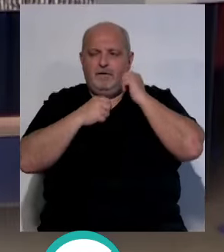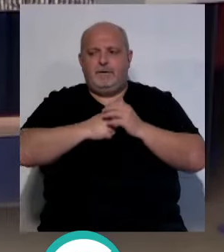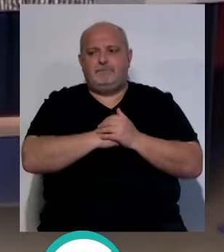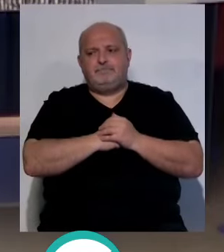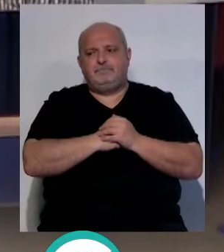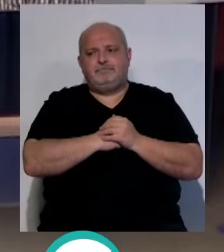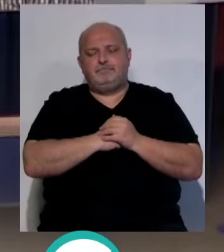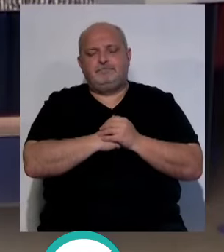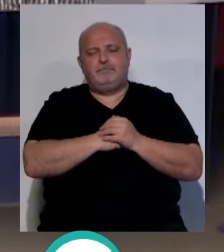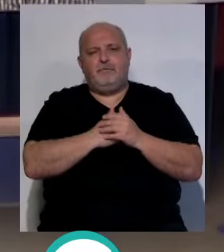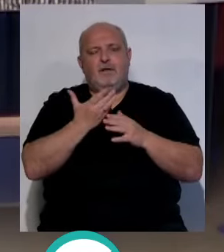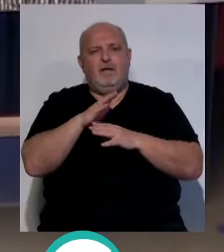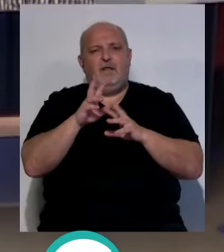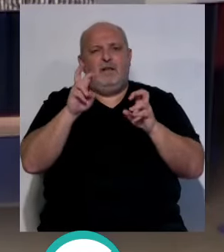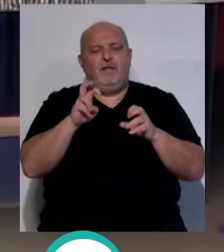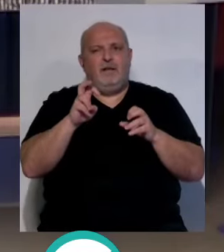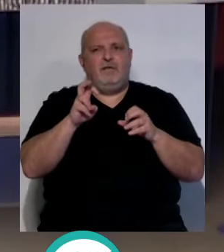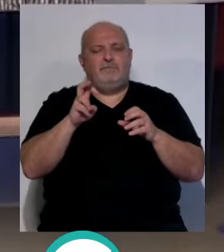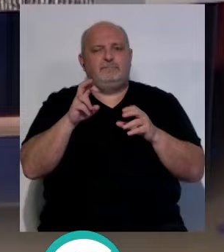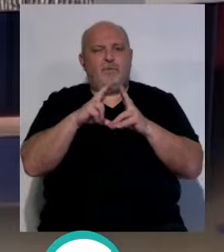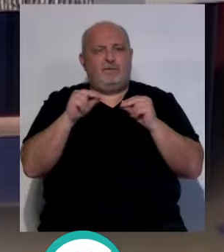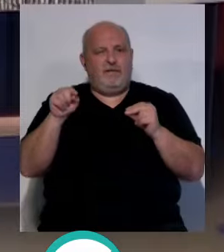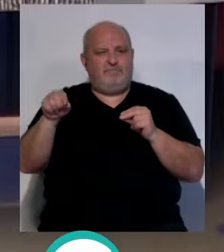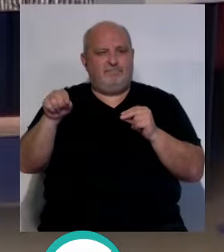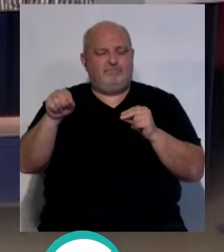una buena representación de ese fútbol en la UCA.